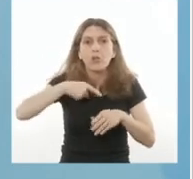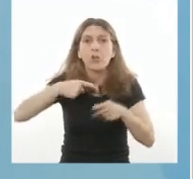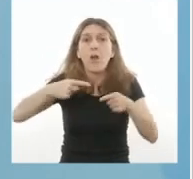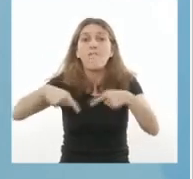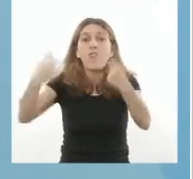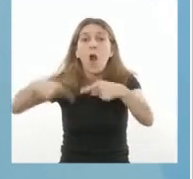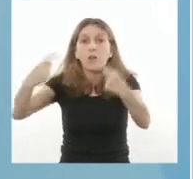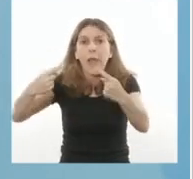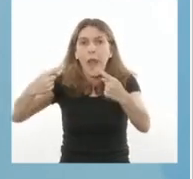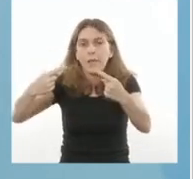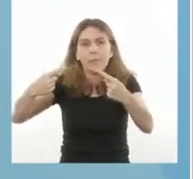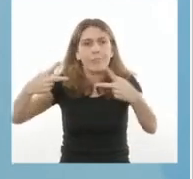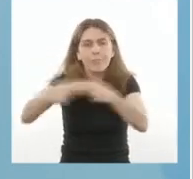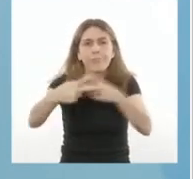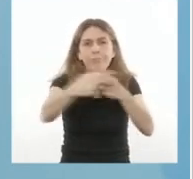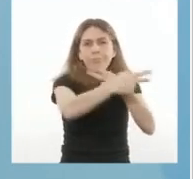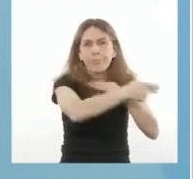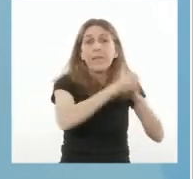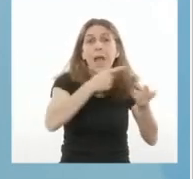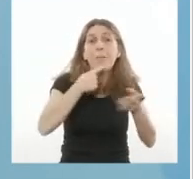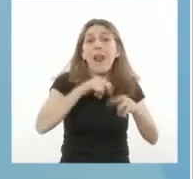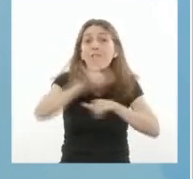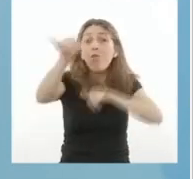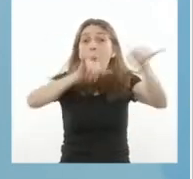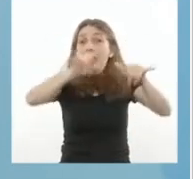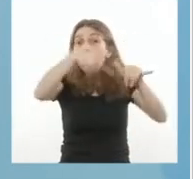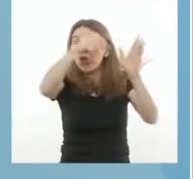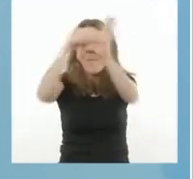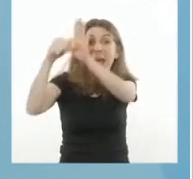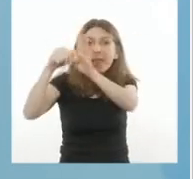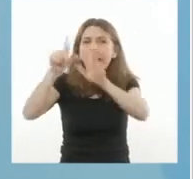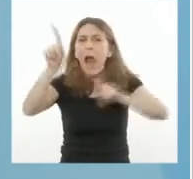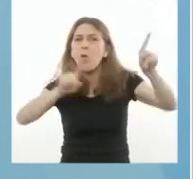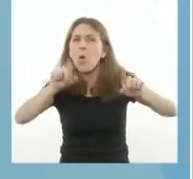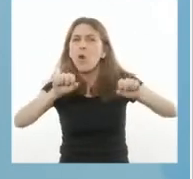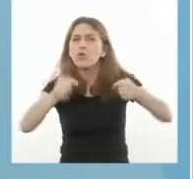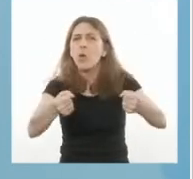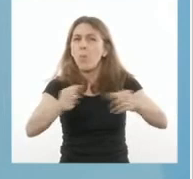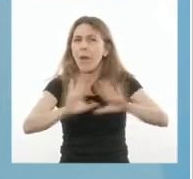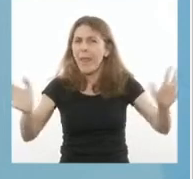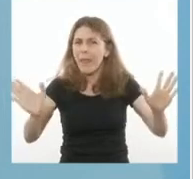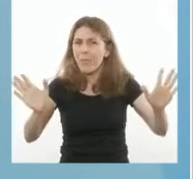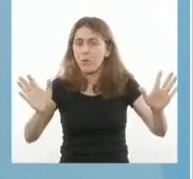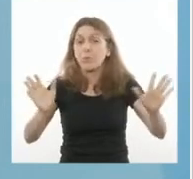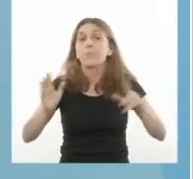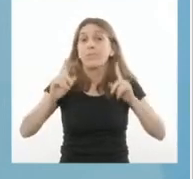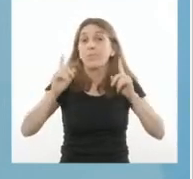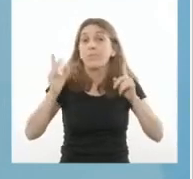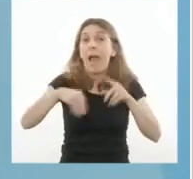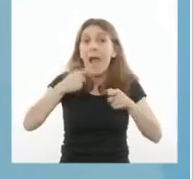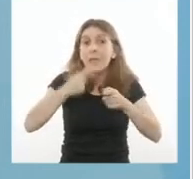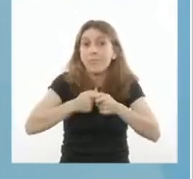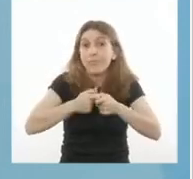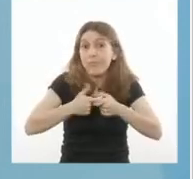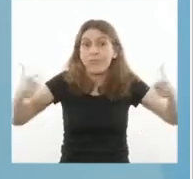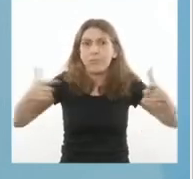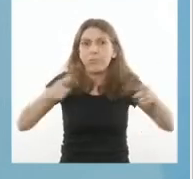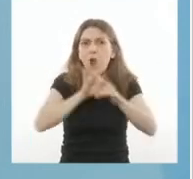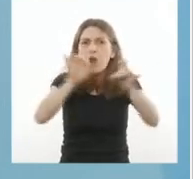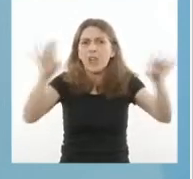vuelos hacia algunos países. Ante el crecimiento de casos, el 7 de abril